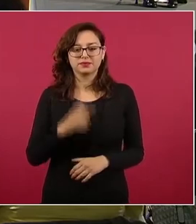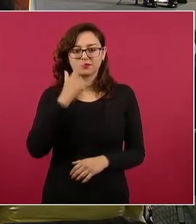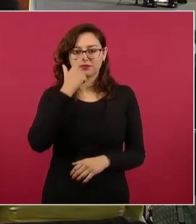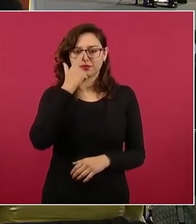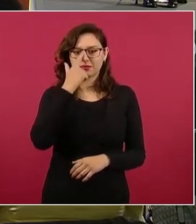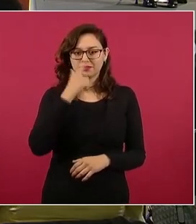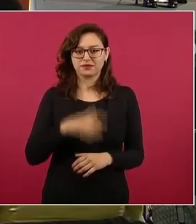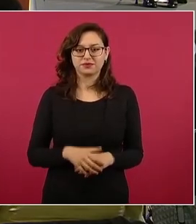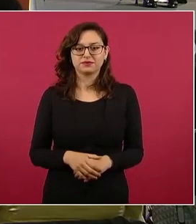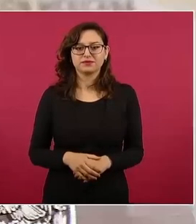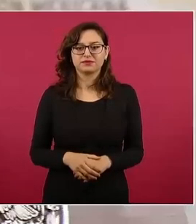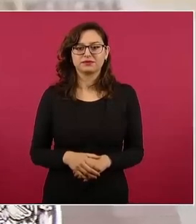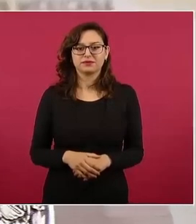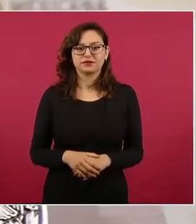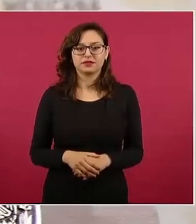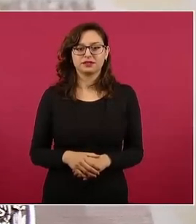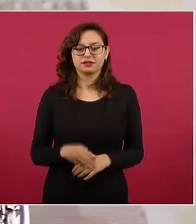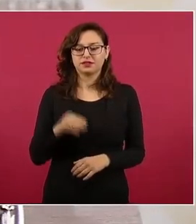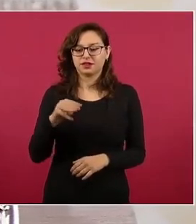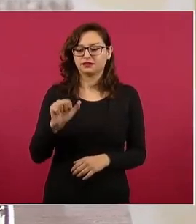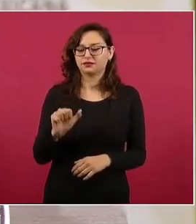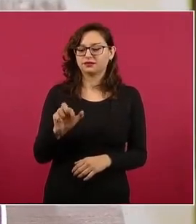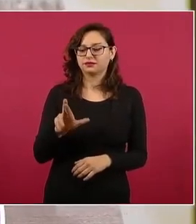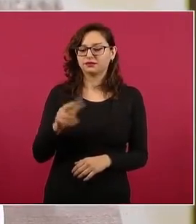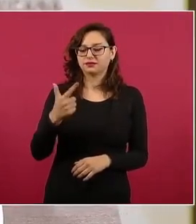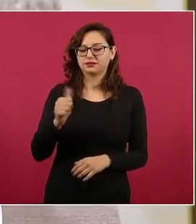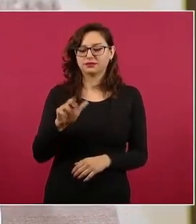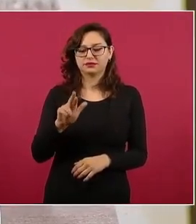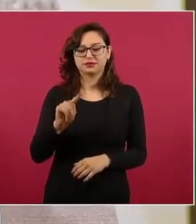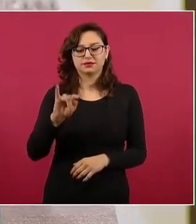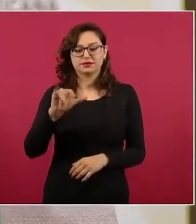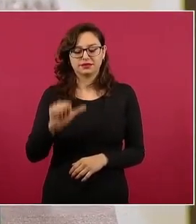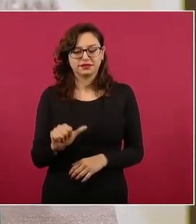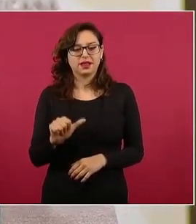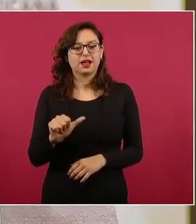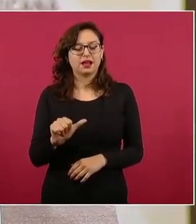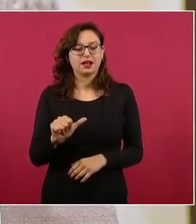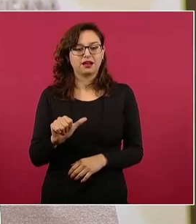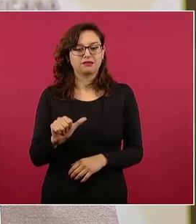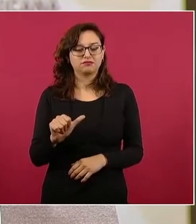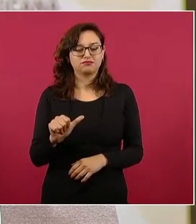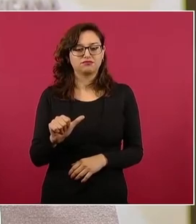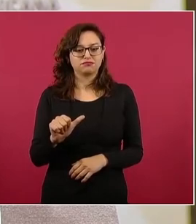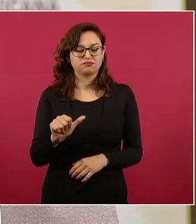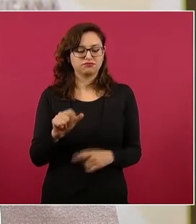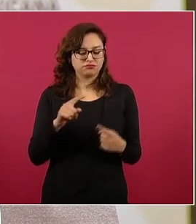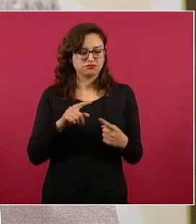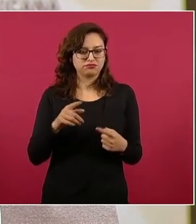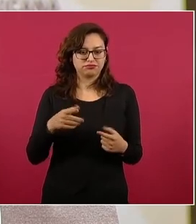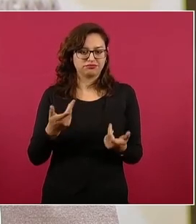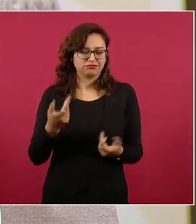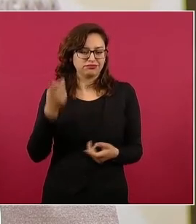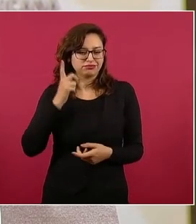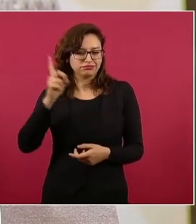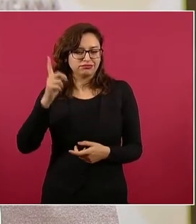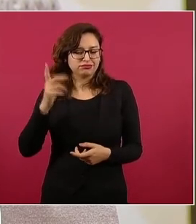margarita la reina de la cumbia que es Colombia mexicana pero también están